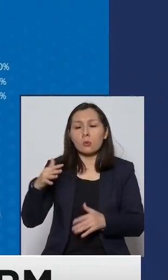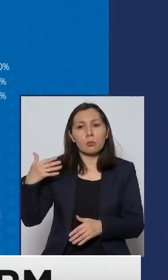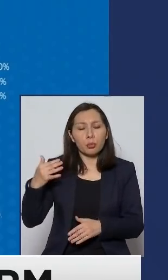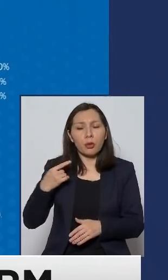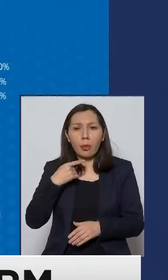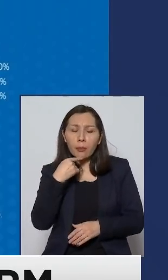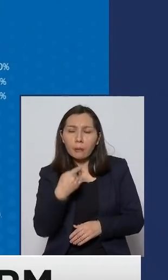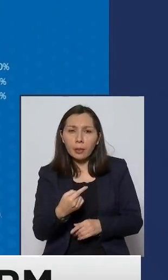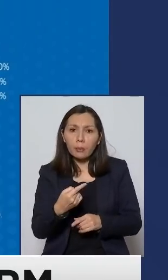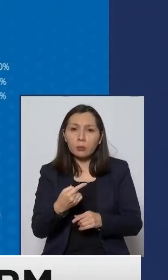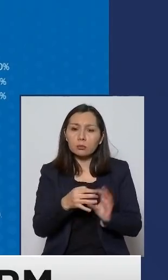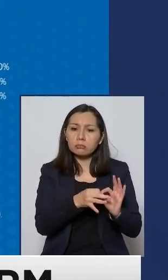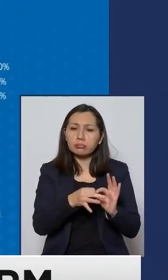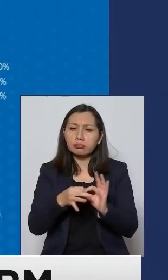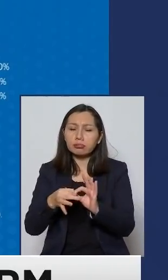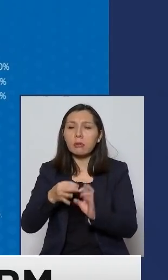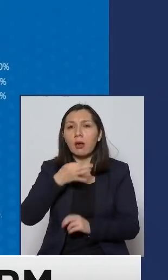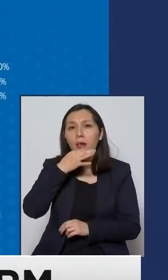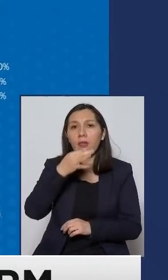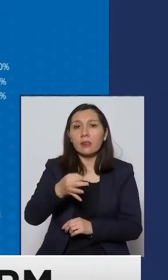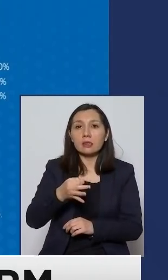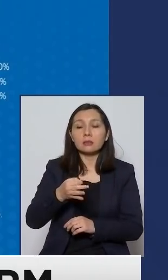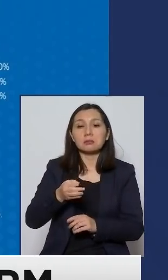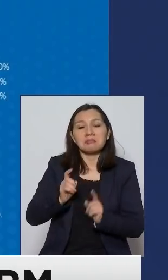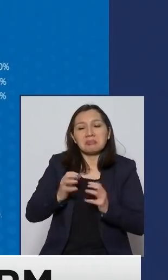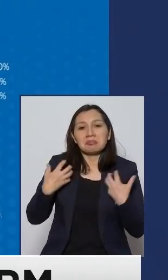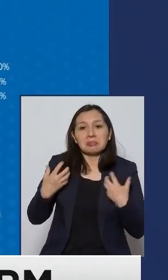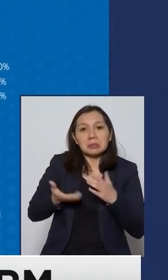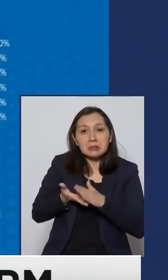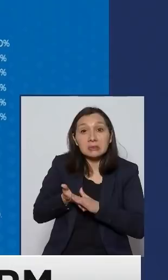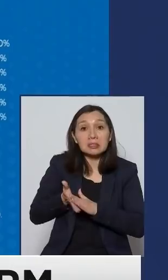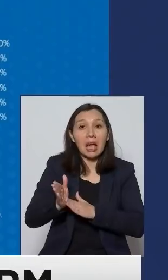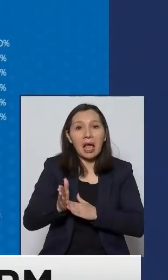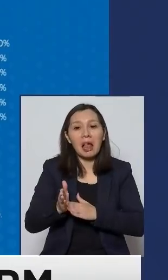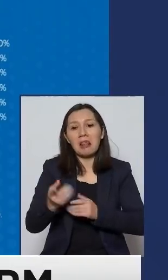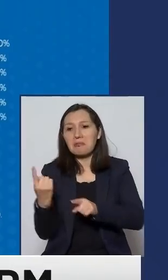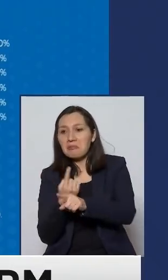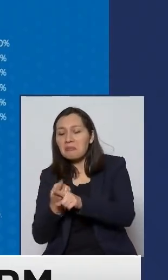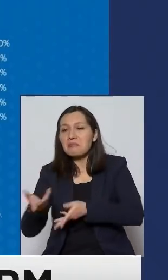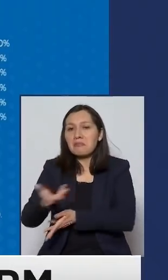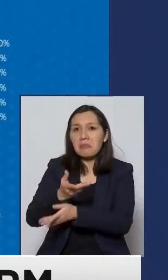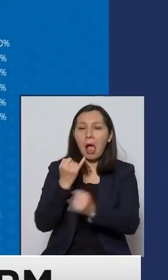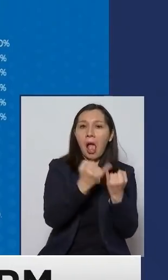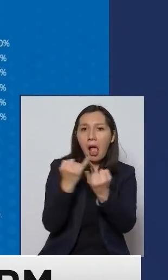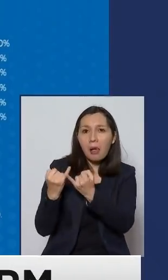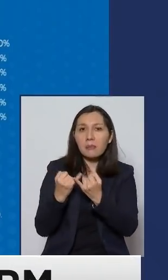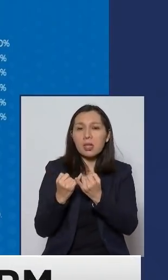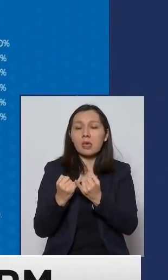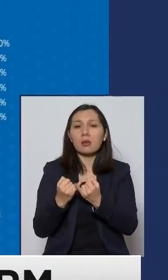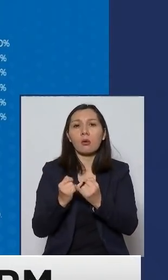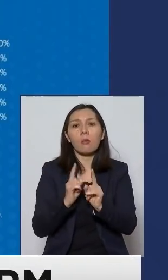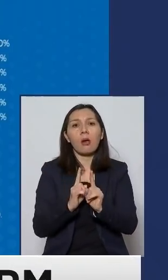que se refiere no es cierto a salir a salida social a mantener distanciamiento físico